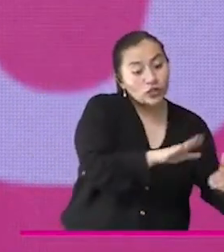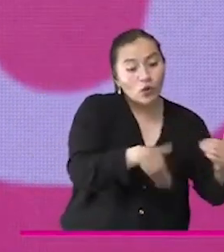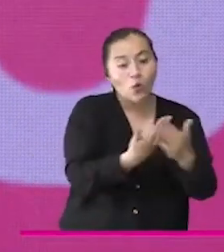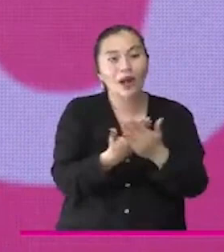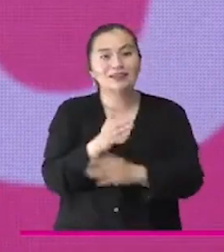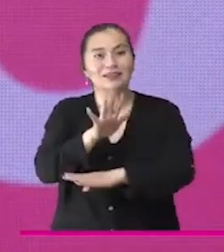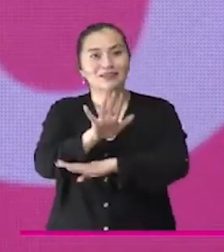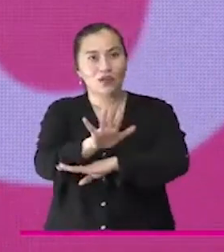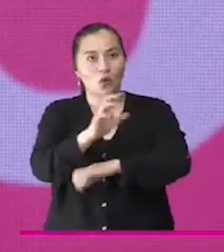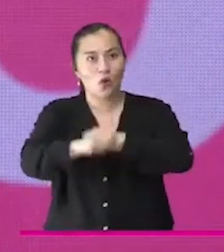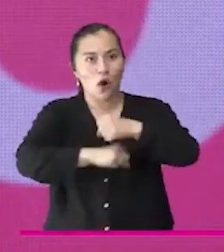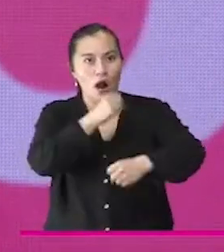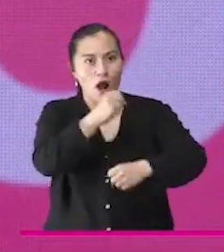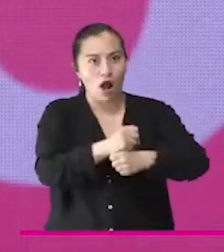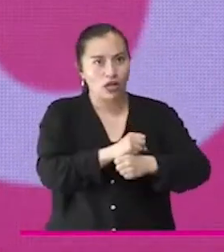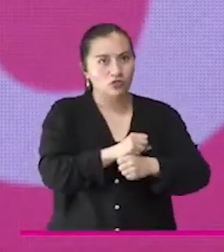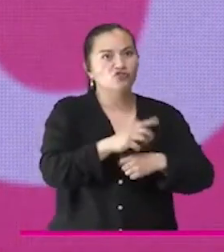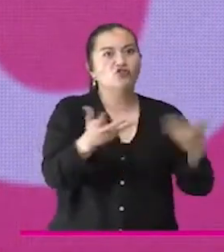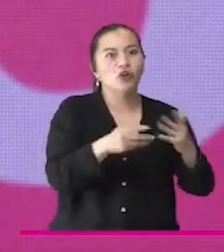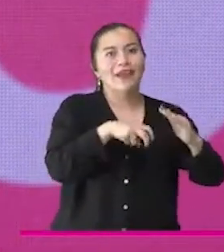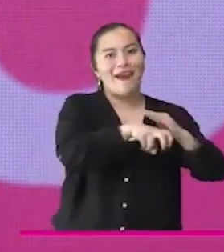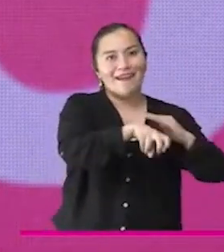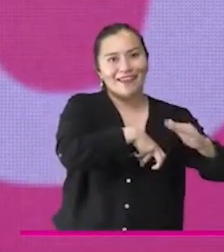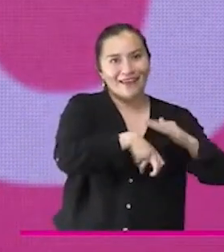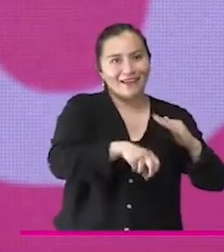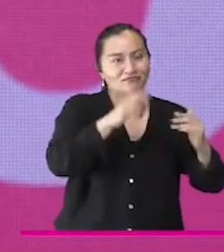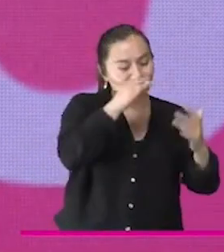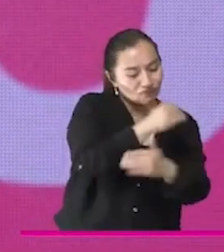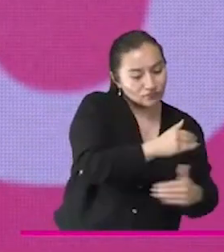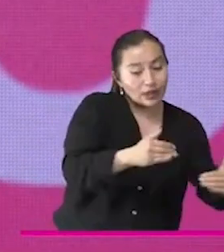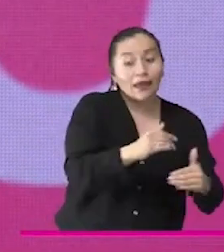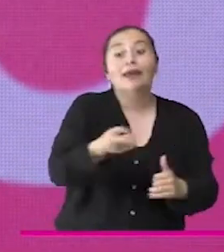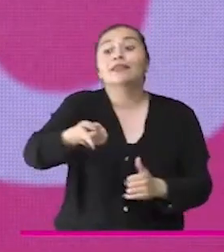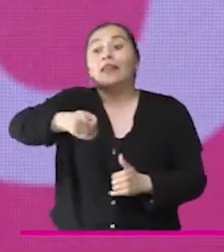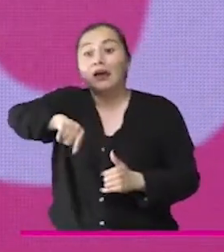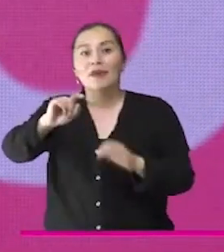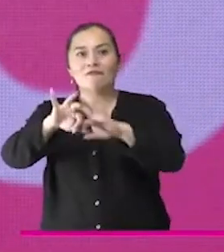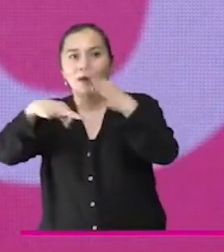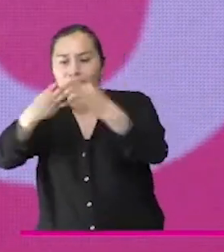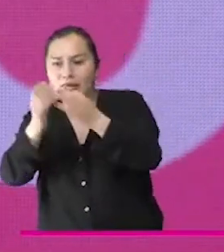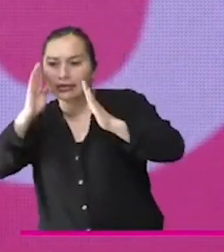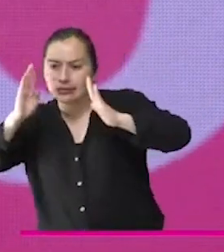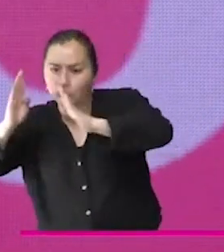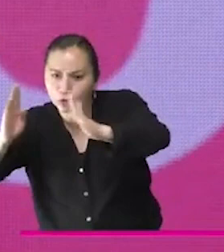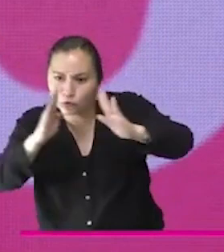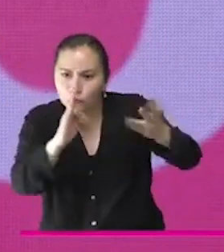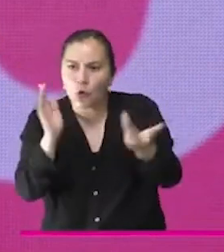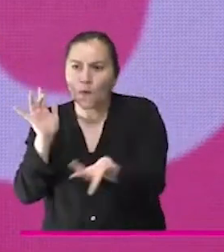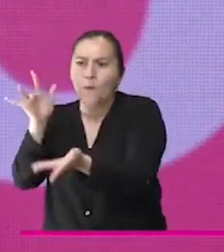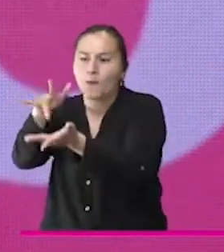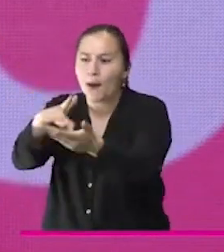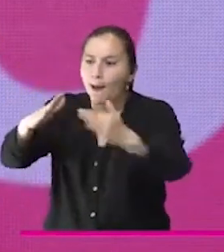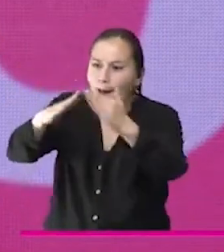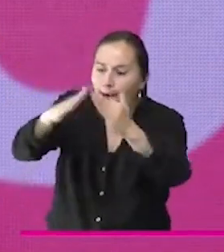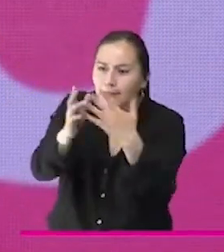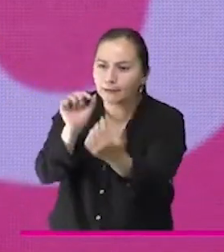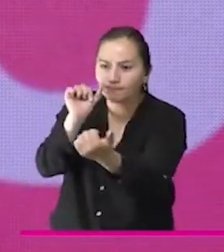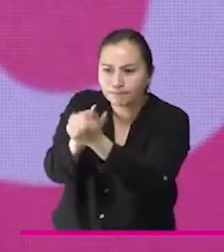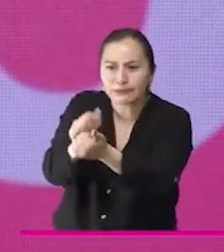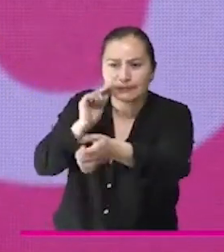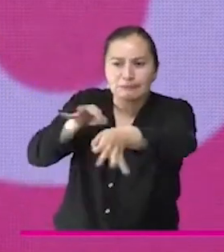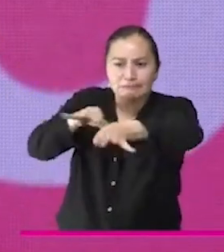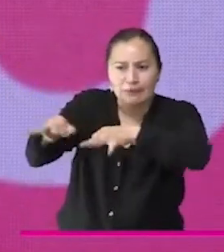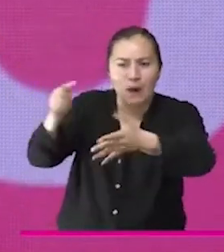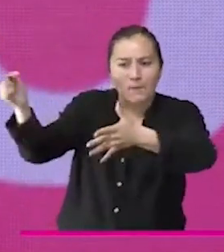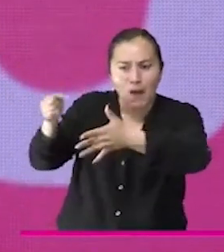y con la modalidad de atención en familia en donde vamos a las casas y acompañamos a las mamás, a los papás en pautas de